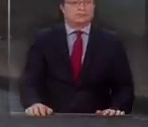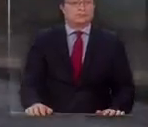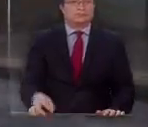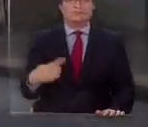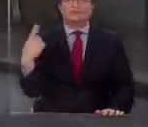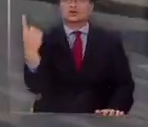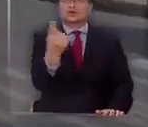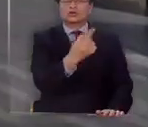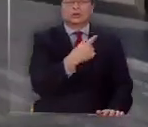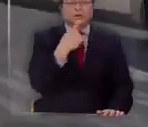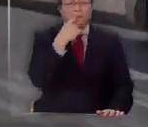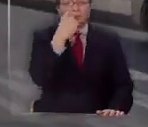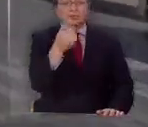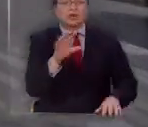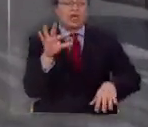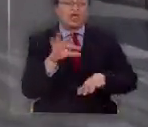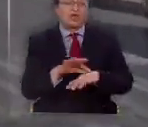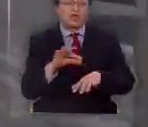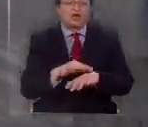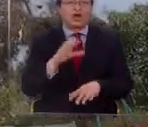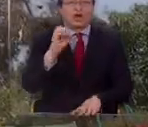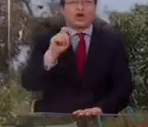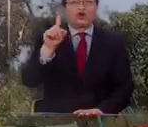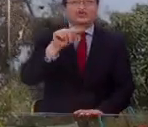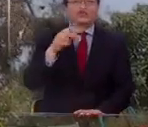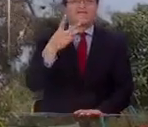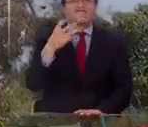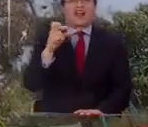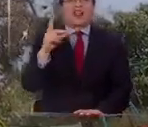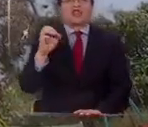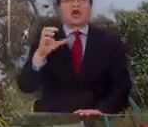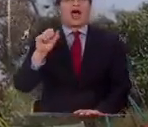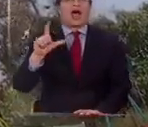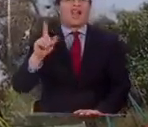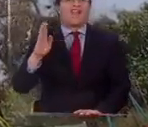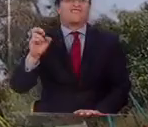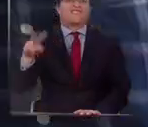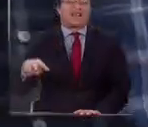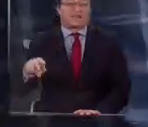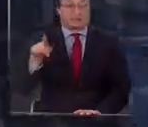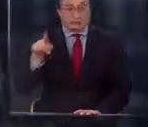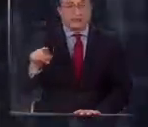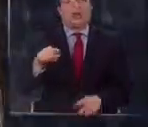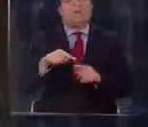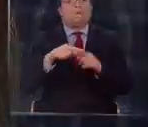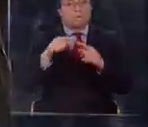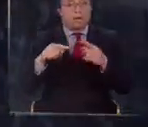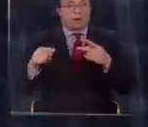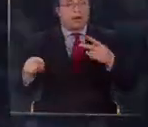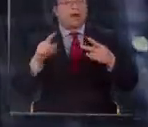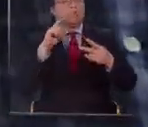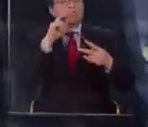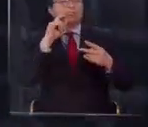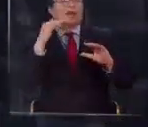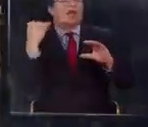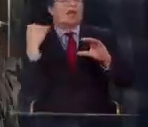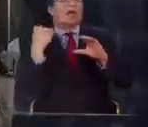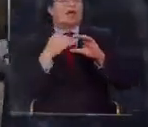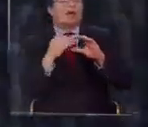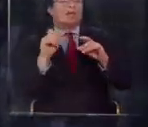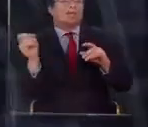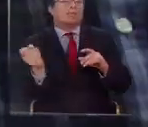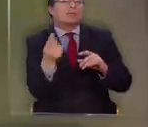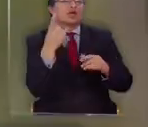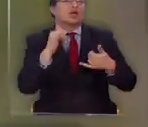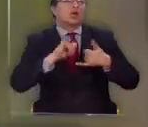Todos preguntaban por el doctor Osvaldo Albán. Pero antes de ir con él, sigamos con la cadena, porque pese a que en su mayoría eran